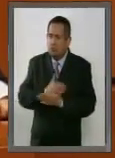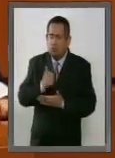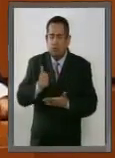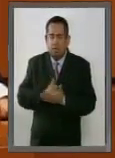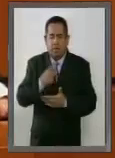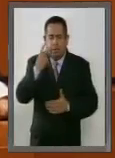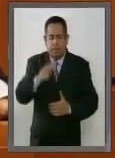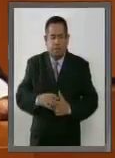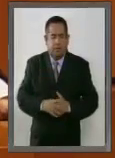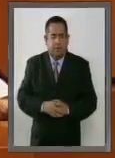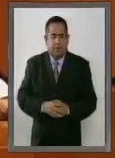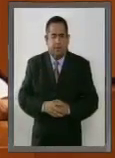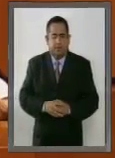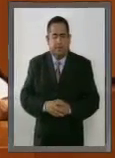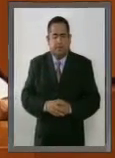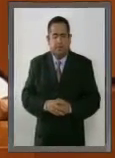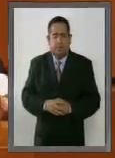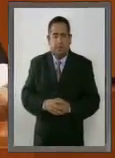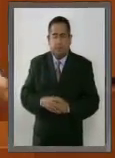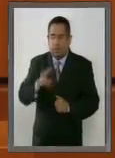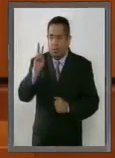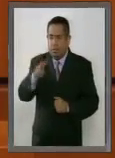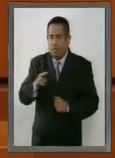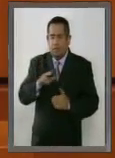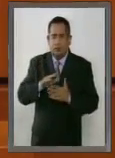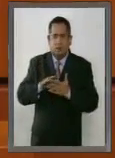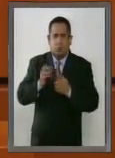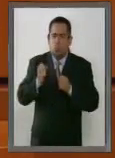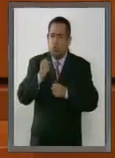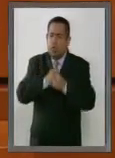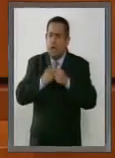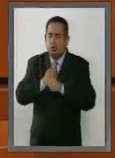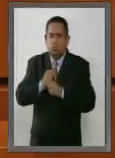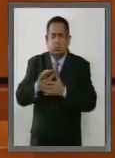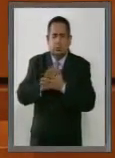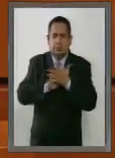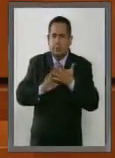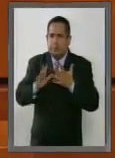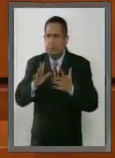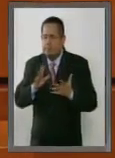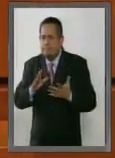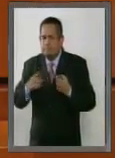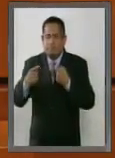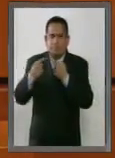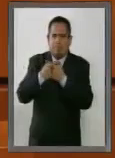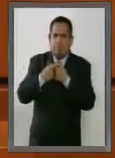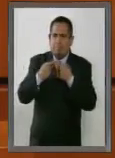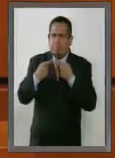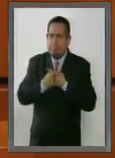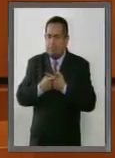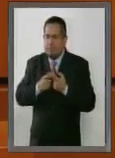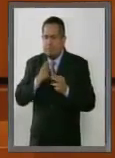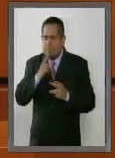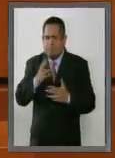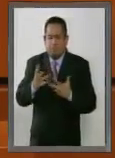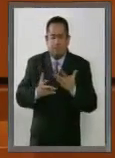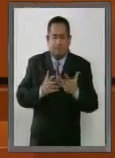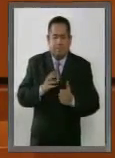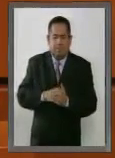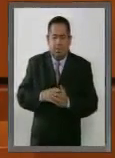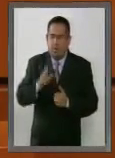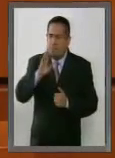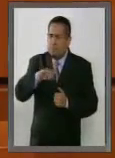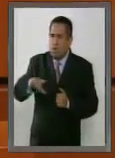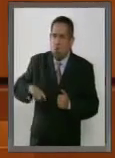Hemos vivido en el limbo por décadas y con profundas contradicciones el resultado. Malos